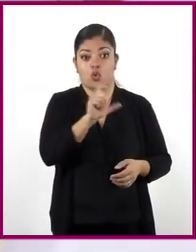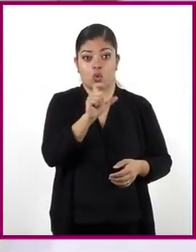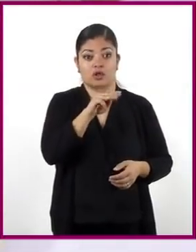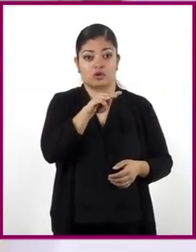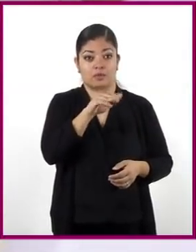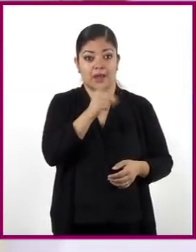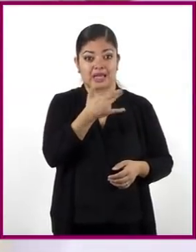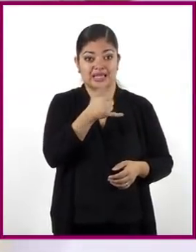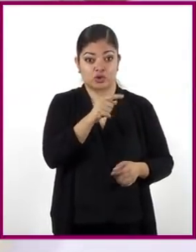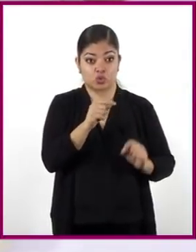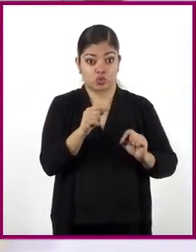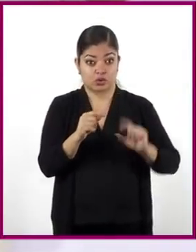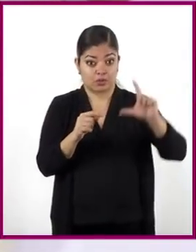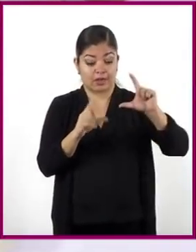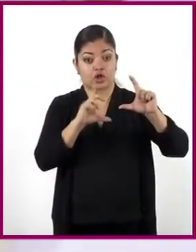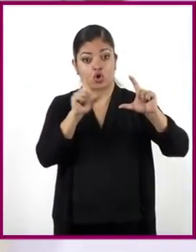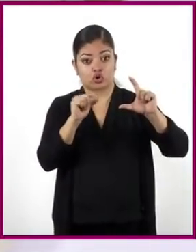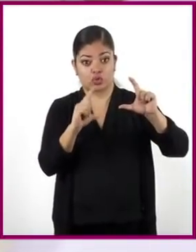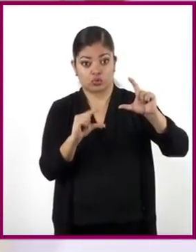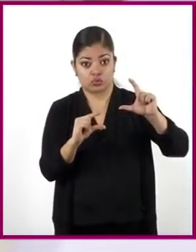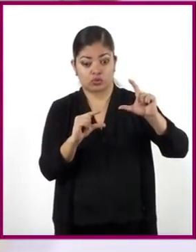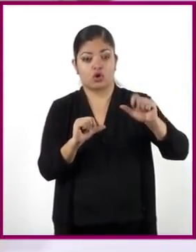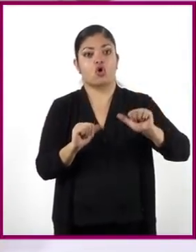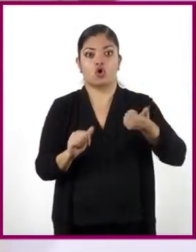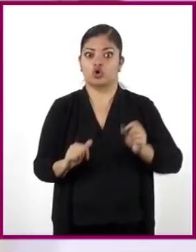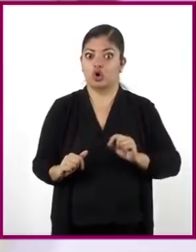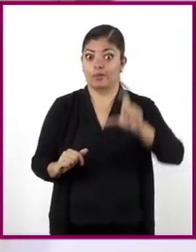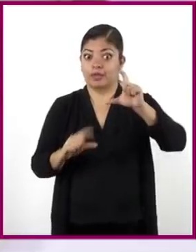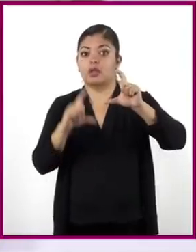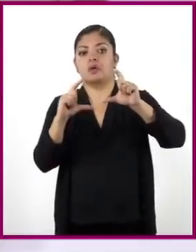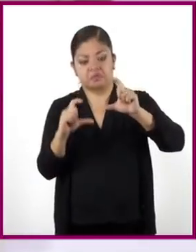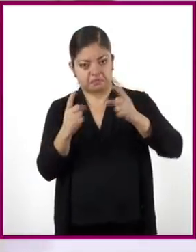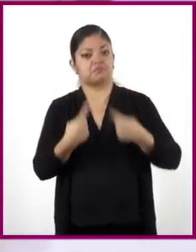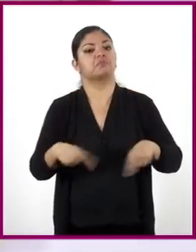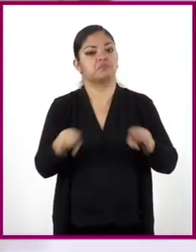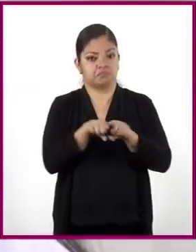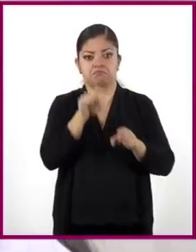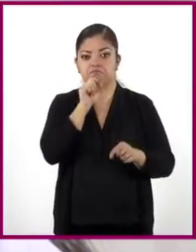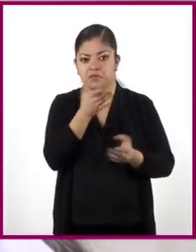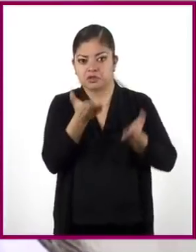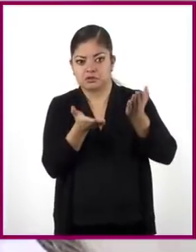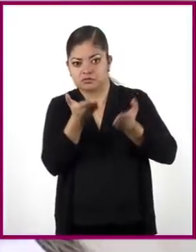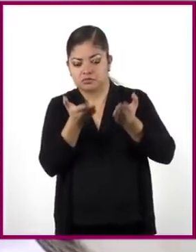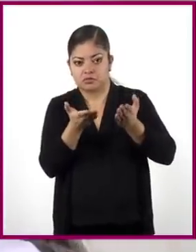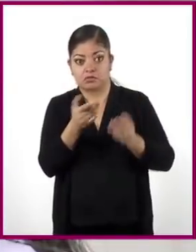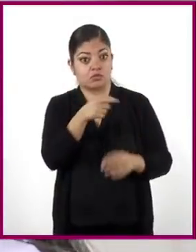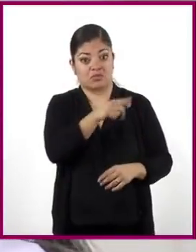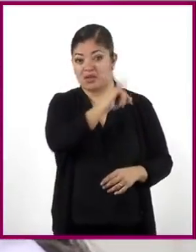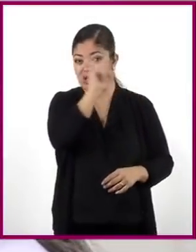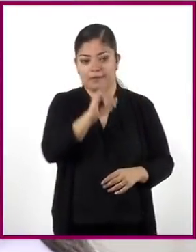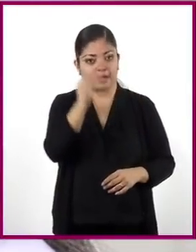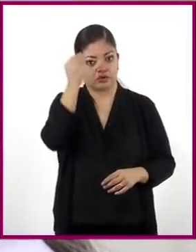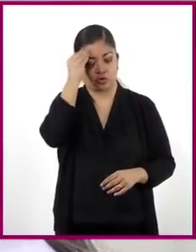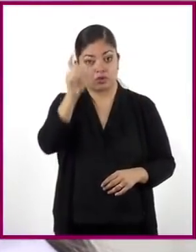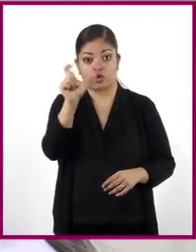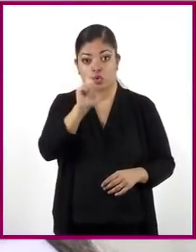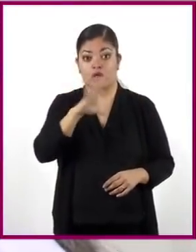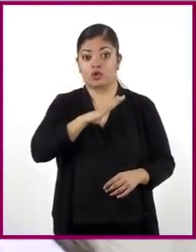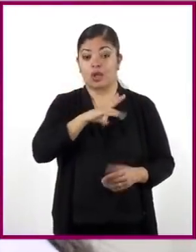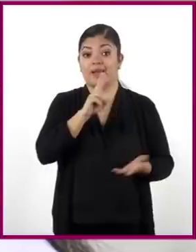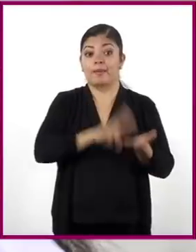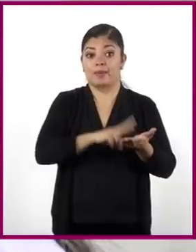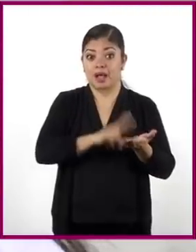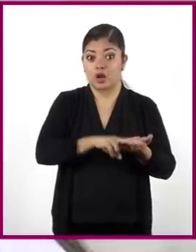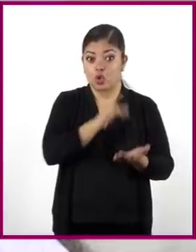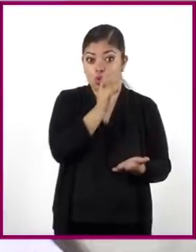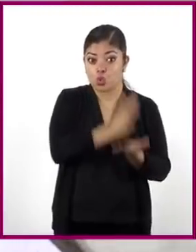magnitud aumenta o disminuye, la otra aumenta o disminuye, respectivamente, en la misma proporción. Tampoco olvides que cuando se conoce el valor unitario,